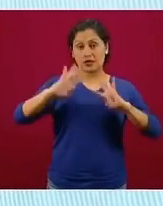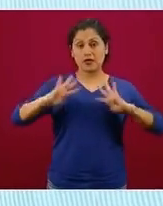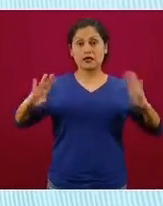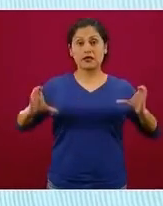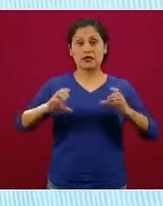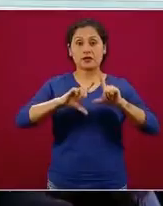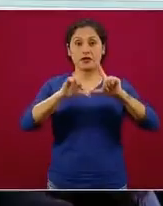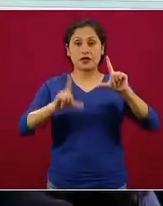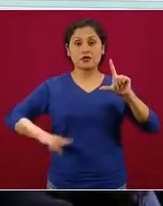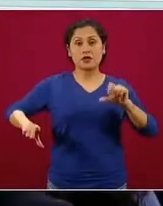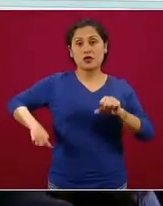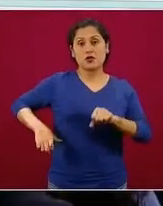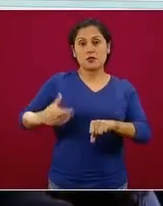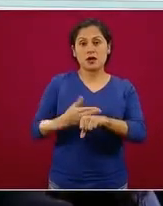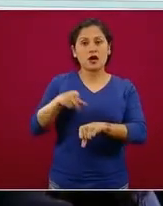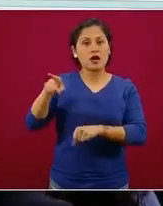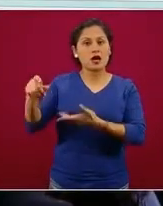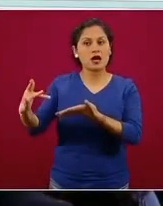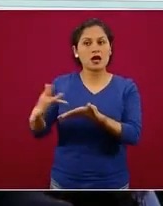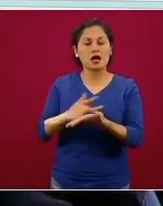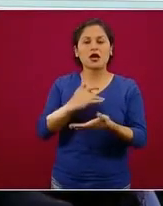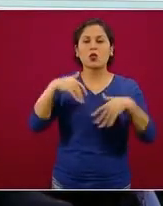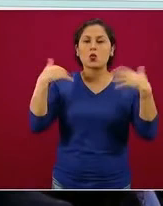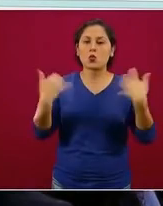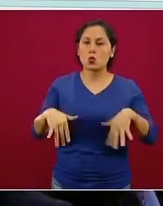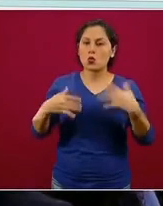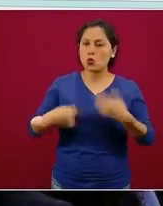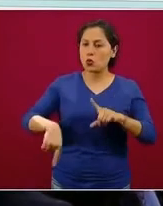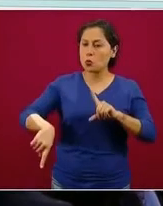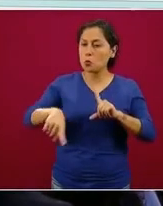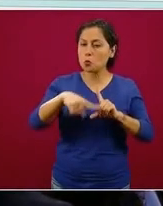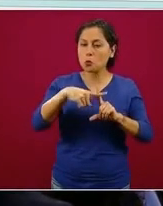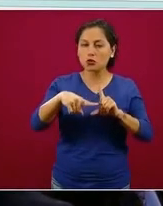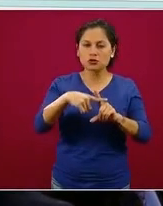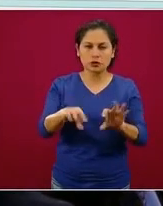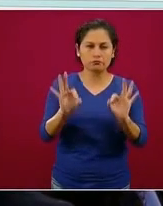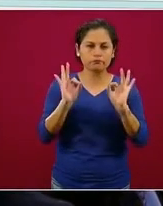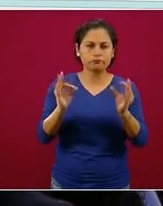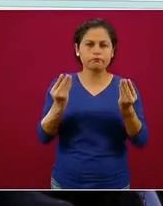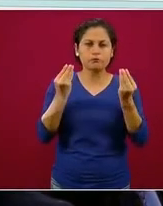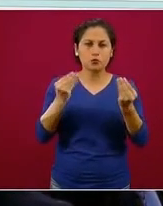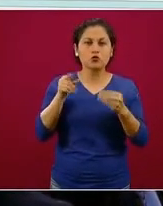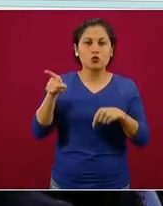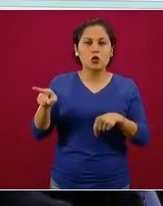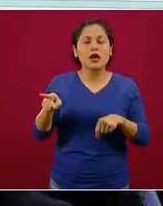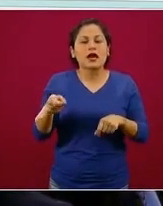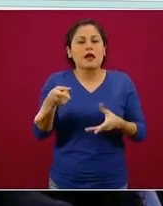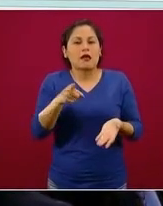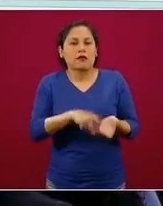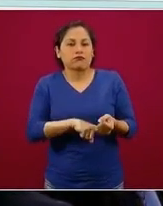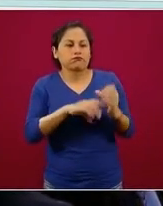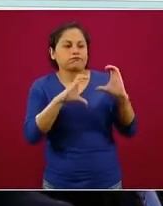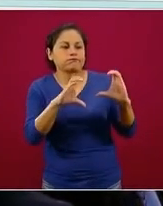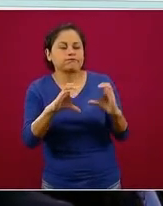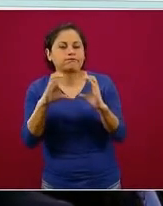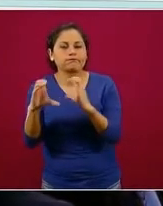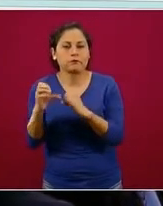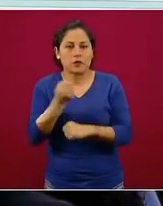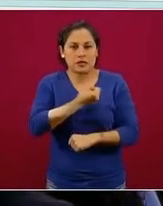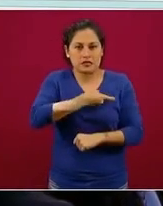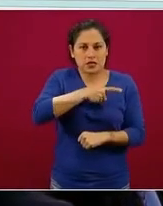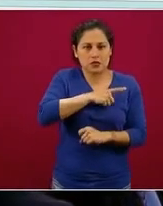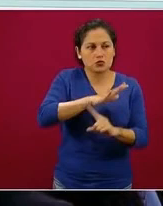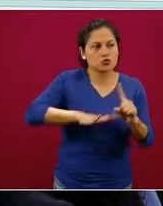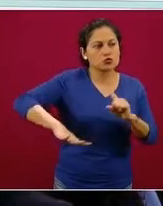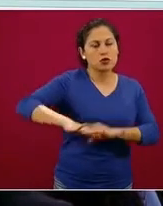su contribución ha sido muy positiva para cuidar el adecuado balance entre la seguridad sanitaria y el bienestar